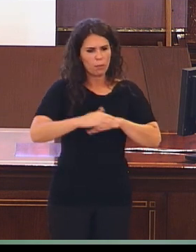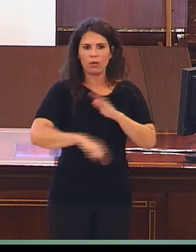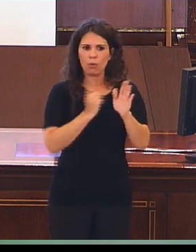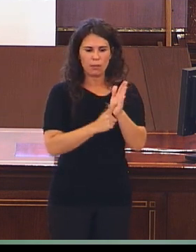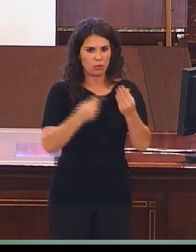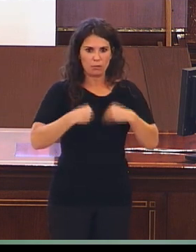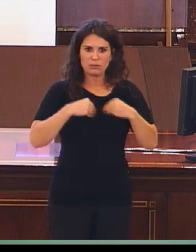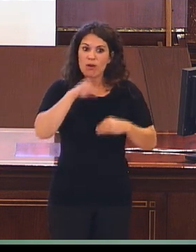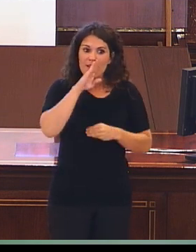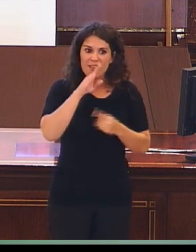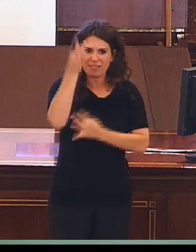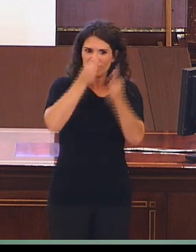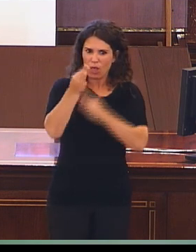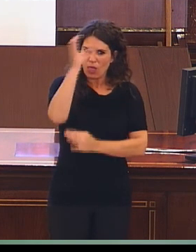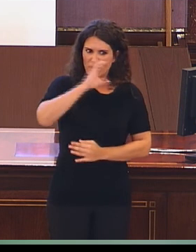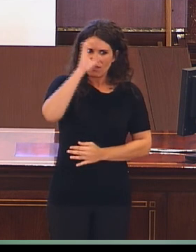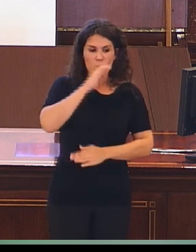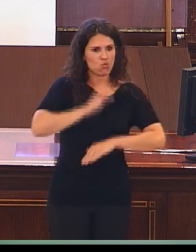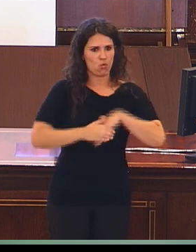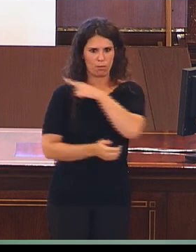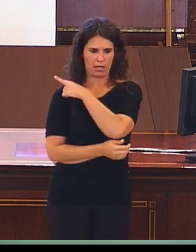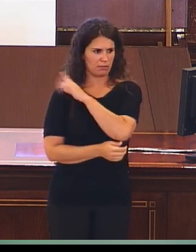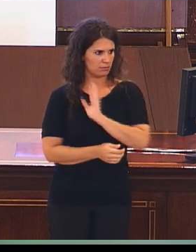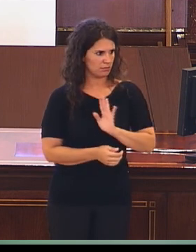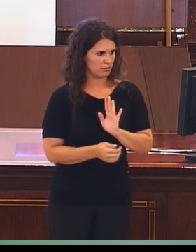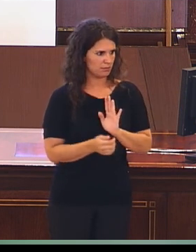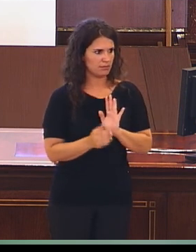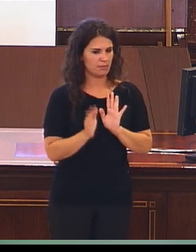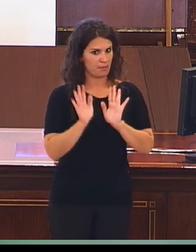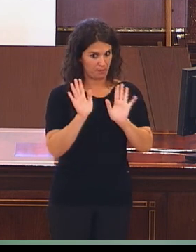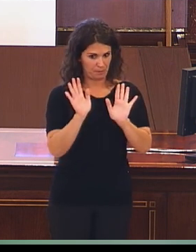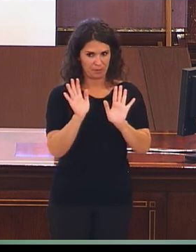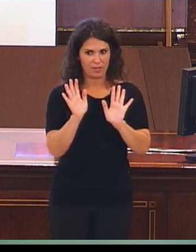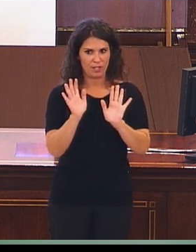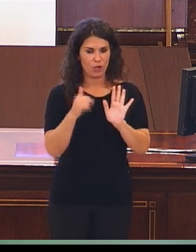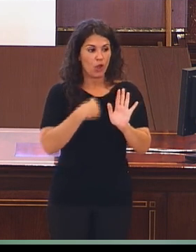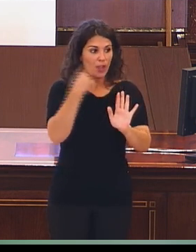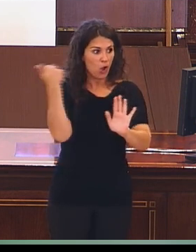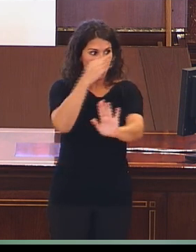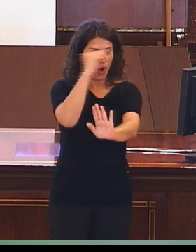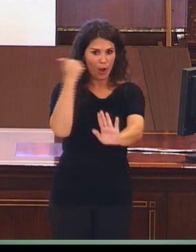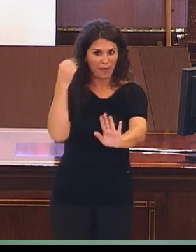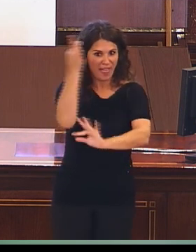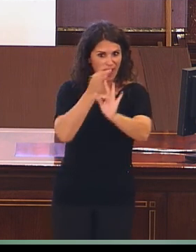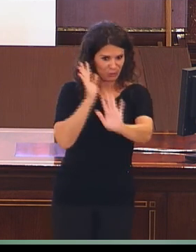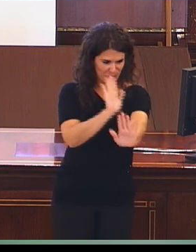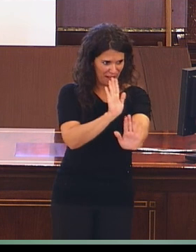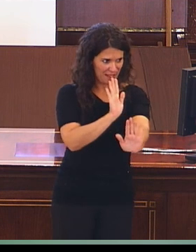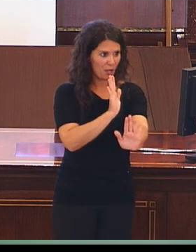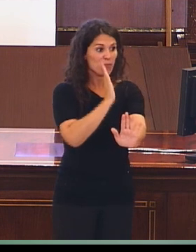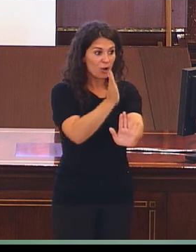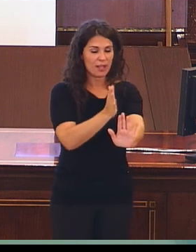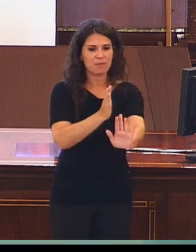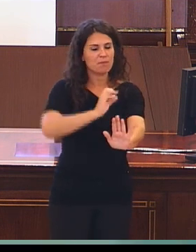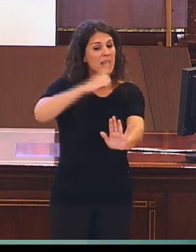de rigurosidad científica. Bueno, pues, ¿por qué decía que no perdiéramos de dato esto? Porque lo que nos